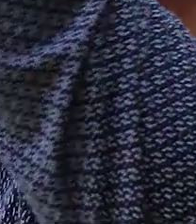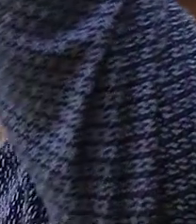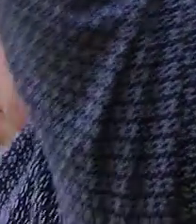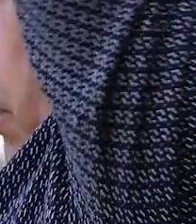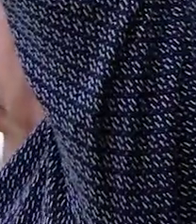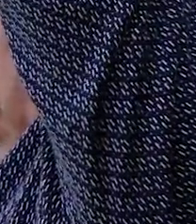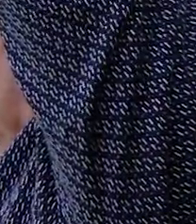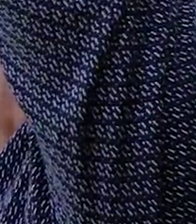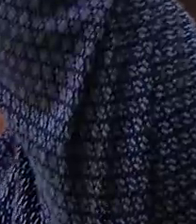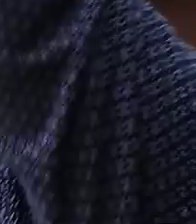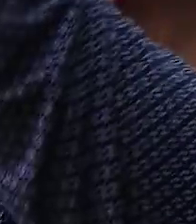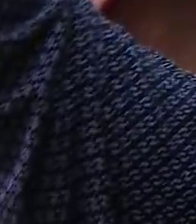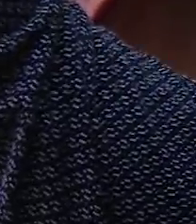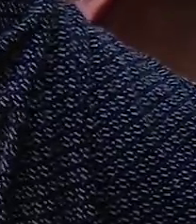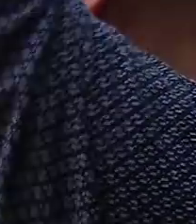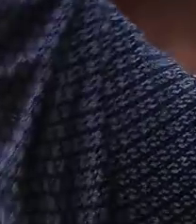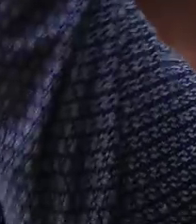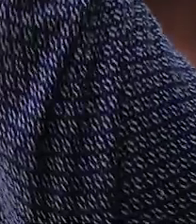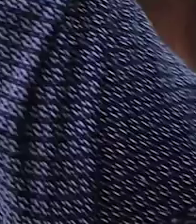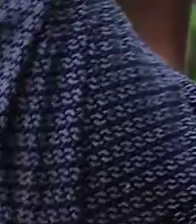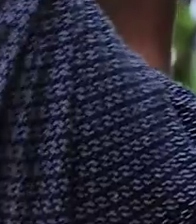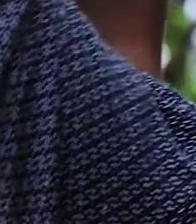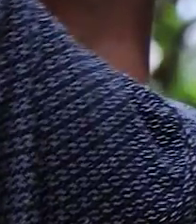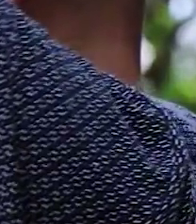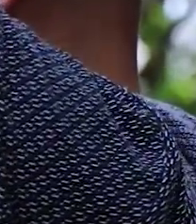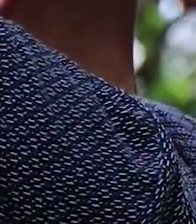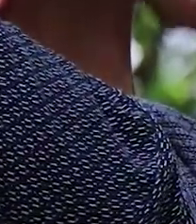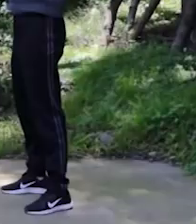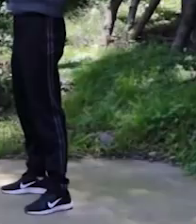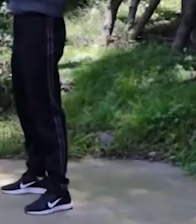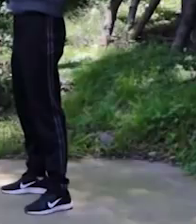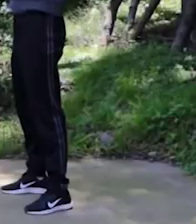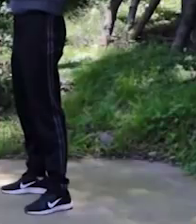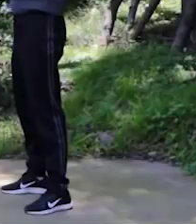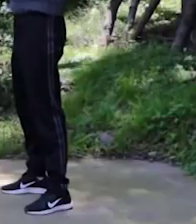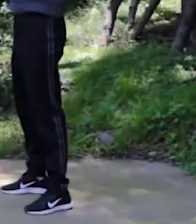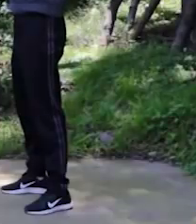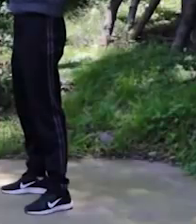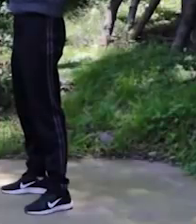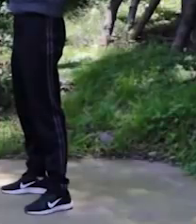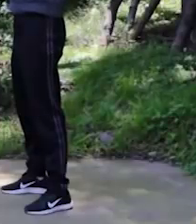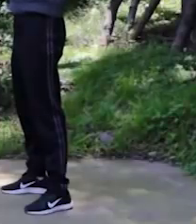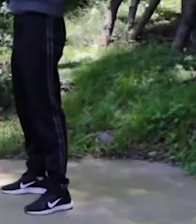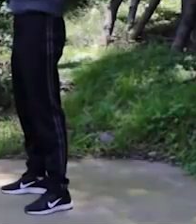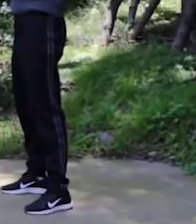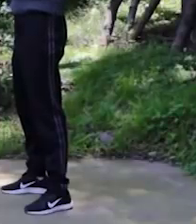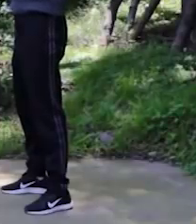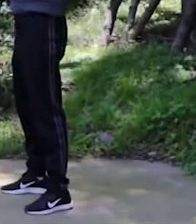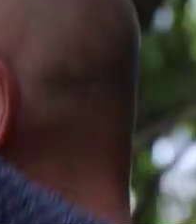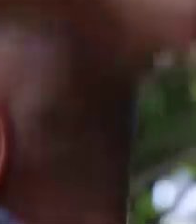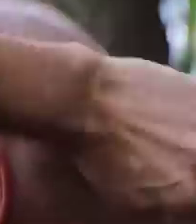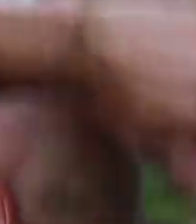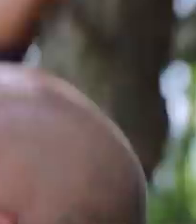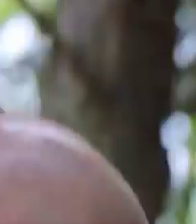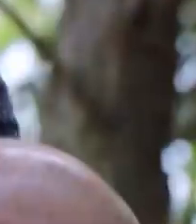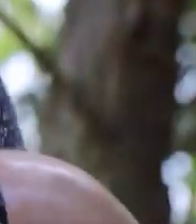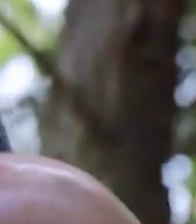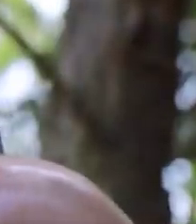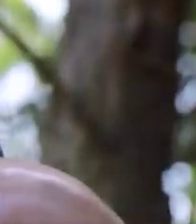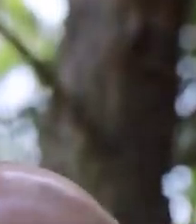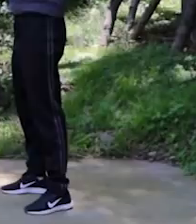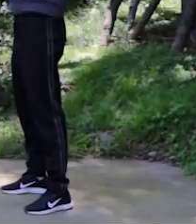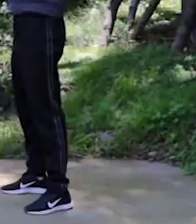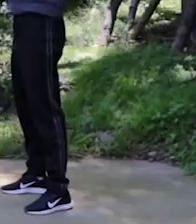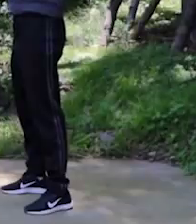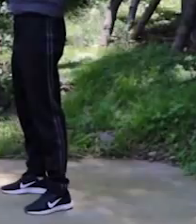quisiéramos alcanzar el cielo. Venga. Uno. Eso. Perfecto. Con fuerza. Que se vea. Bien, Jair. Muy